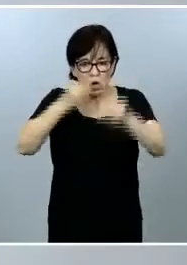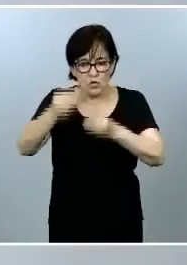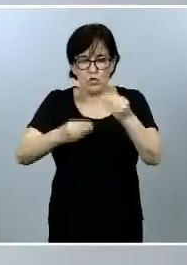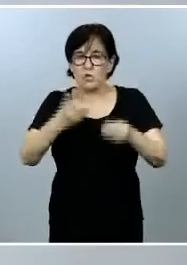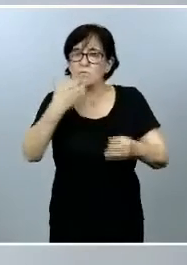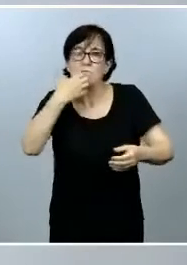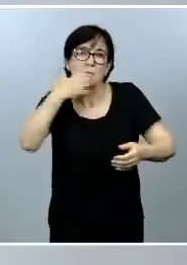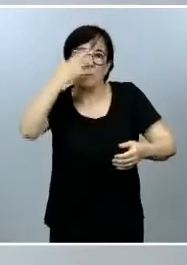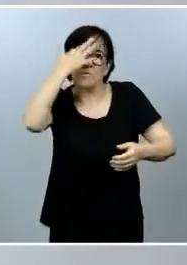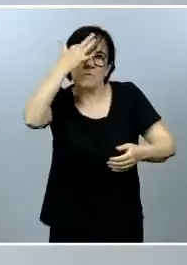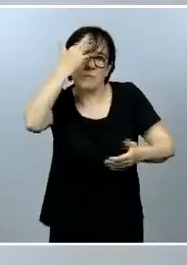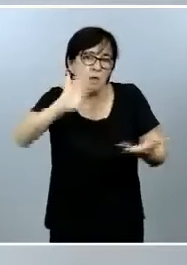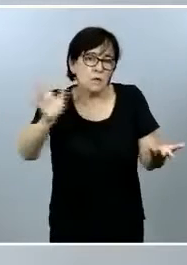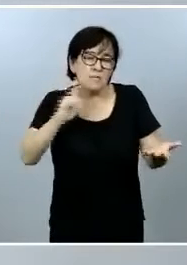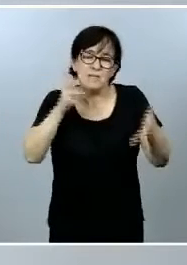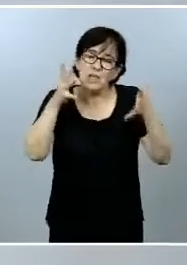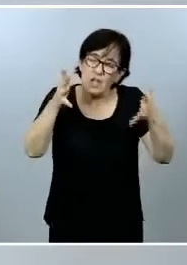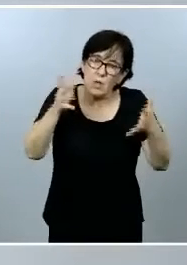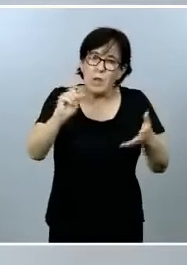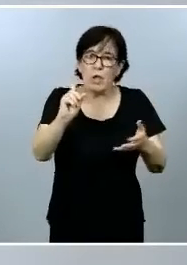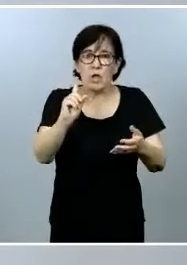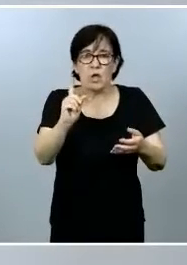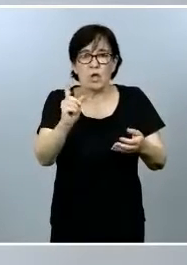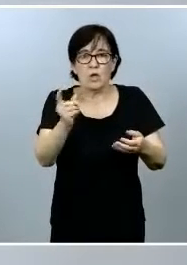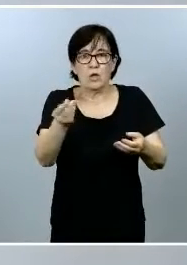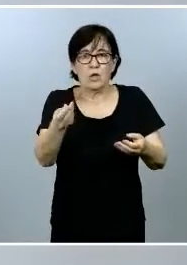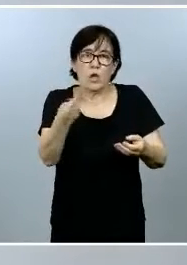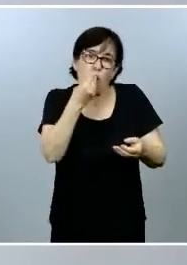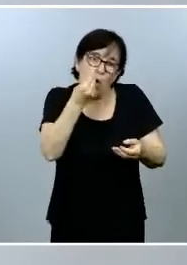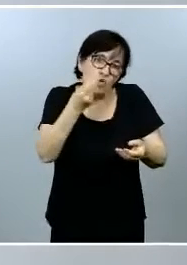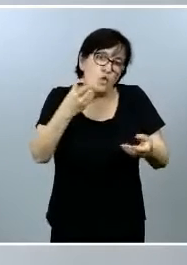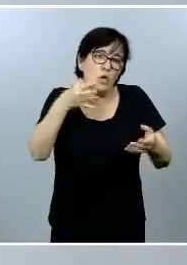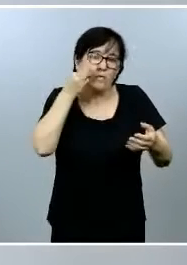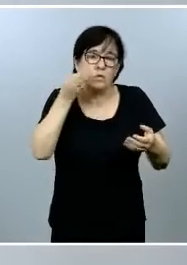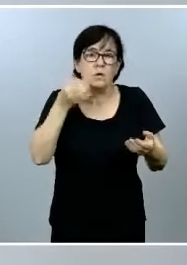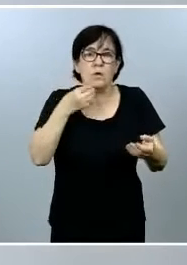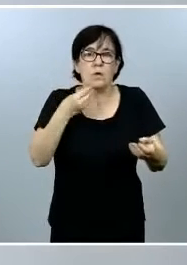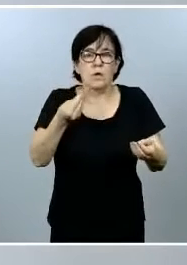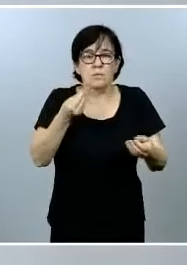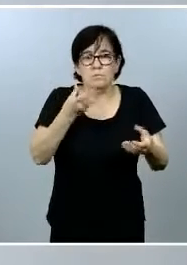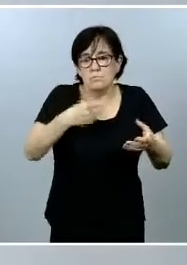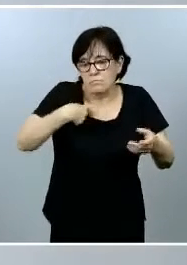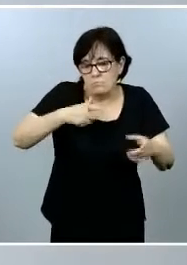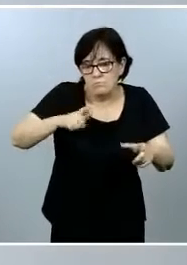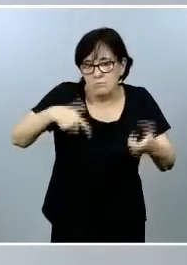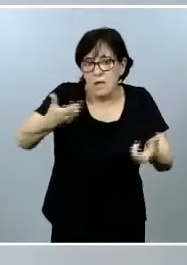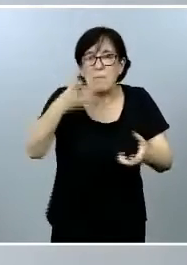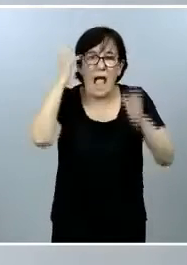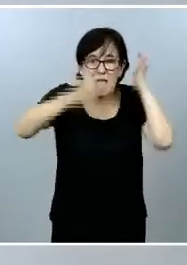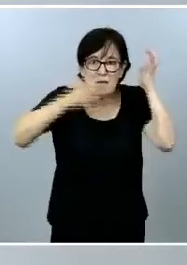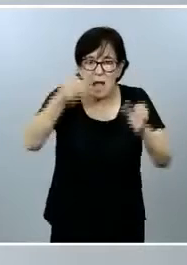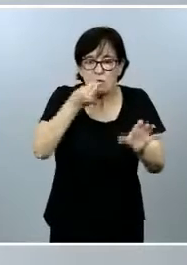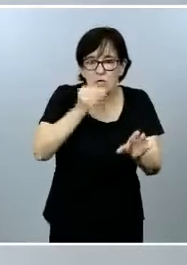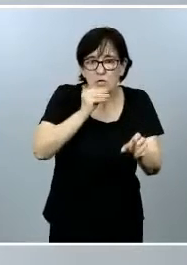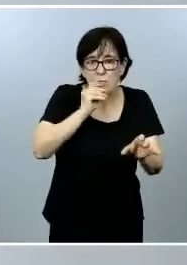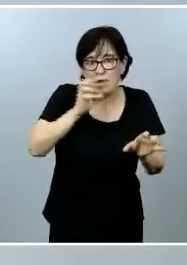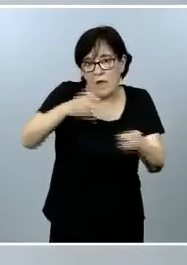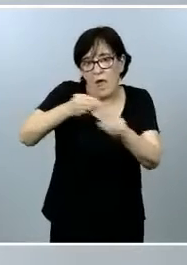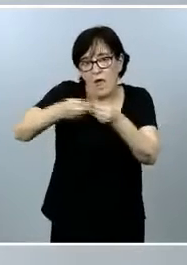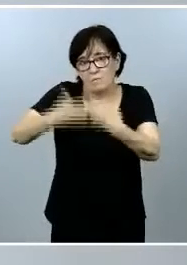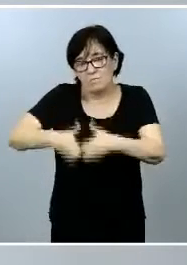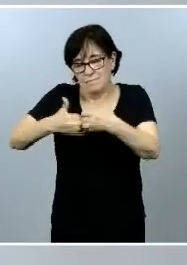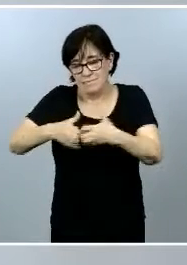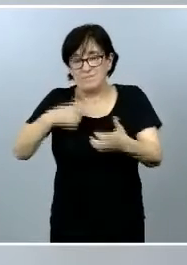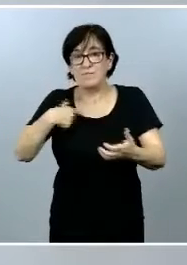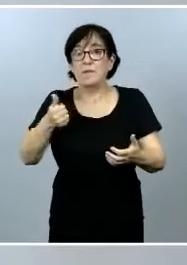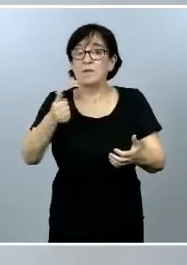no sea recomendable su consumo humano para piensos o para comida animal. Se favorece el consumo de agua de